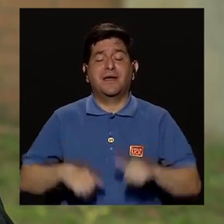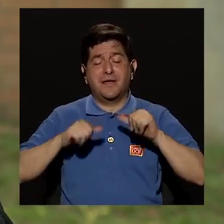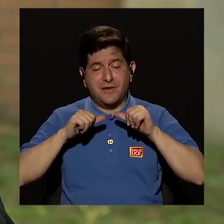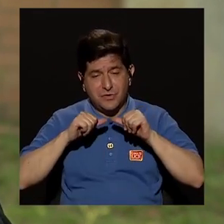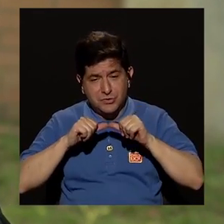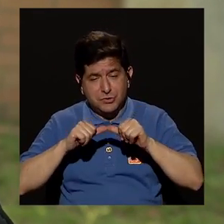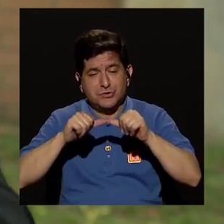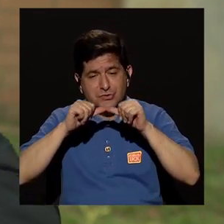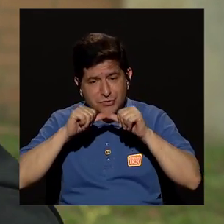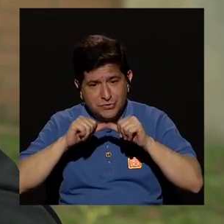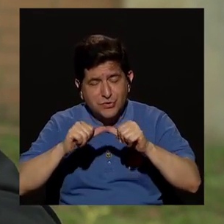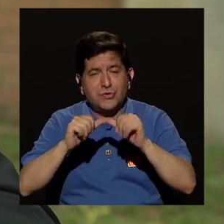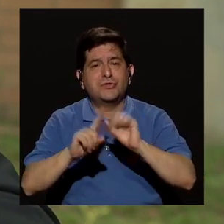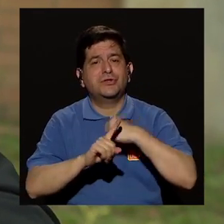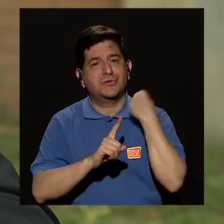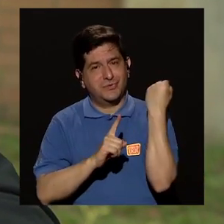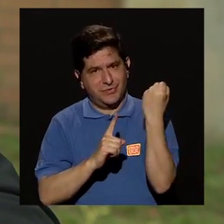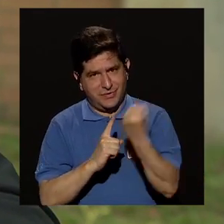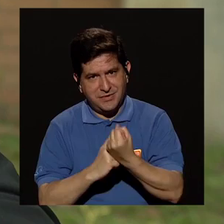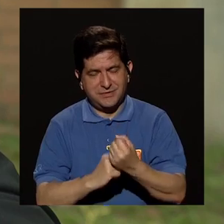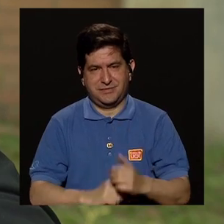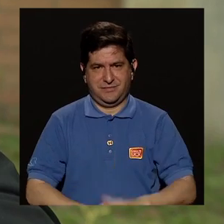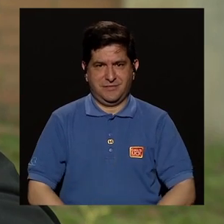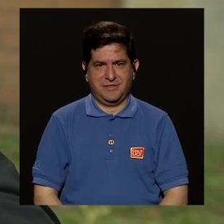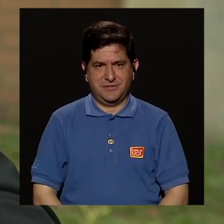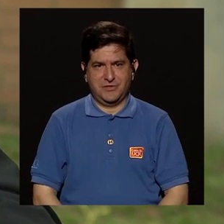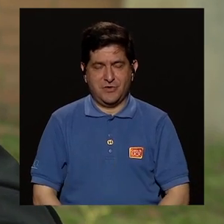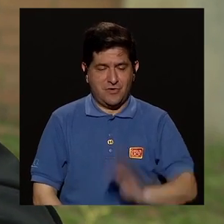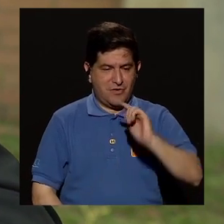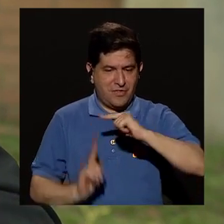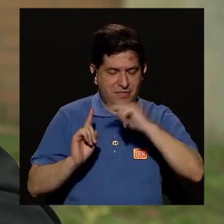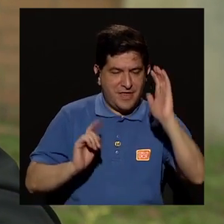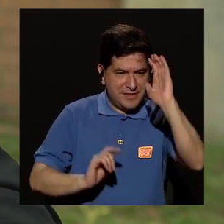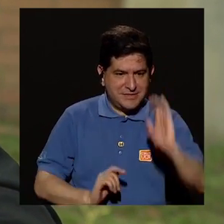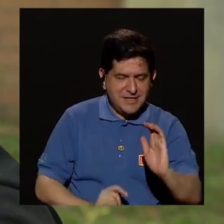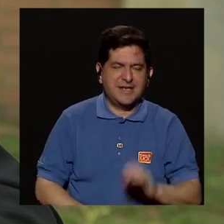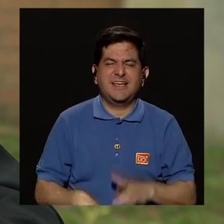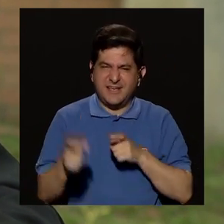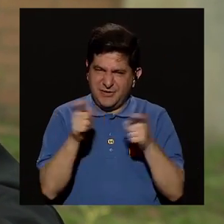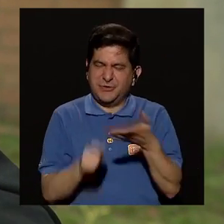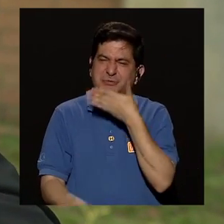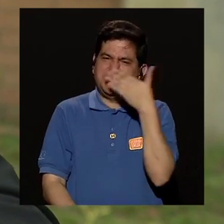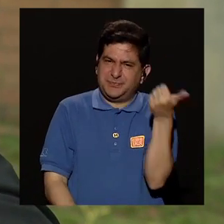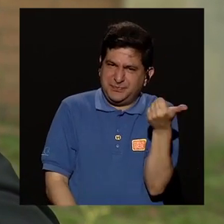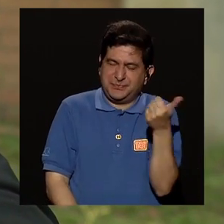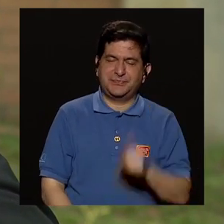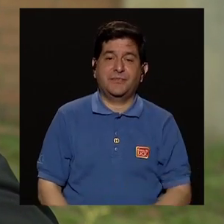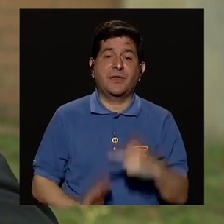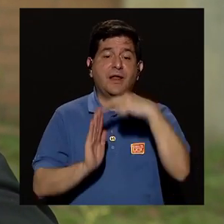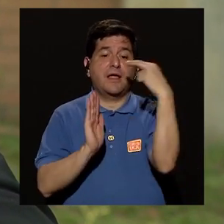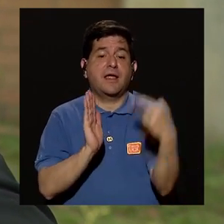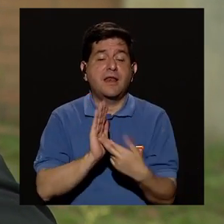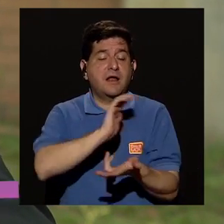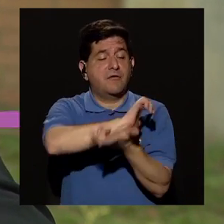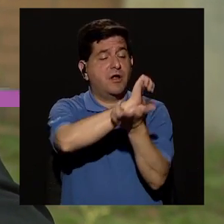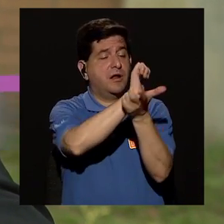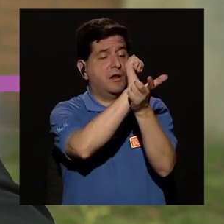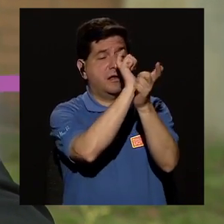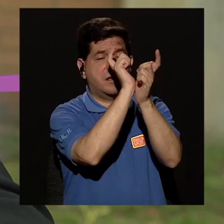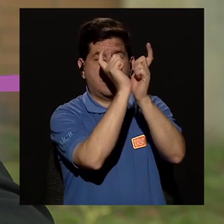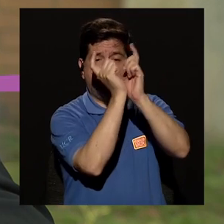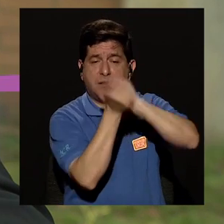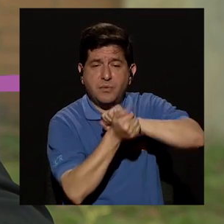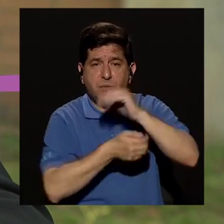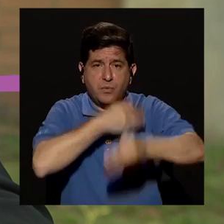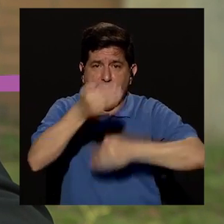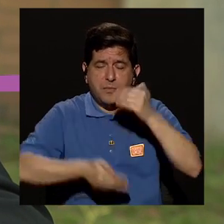ese tipo de situaciones desde pequeñitos, desde que nacen, ¿verdad? Y las reglas van a ir cambiando